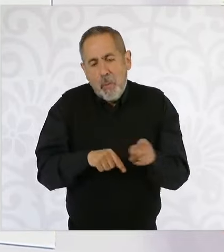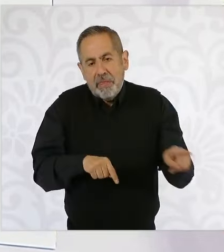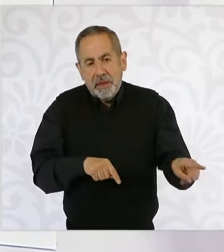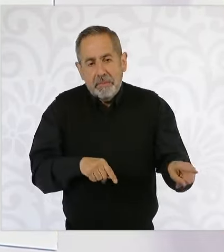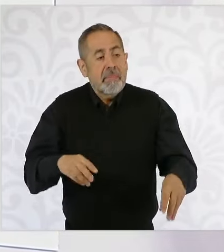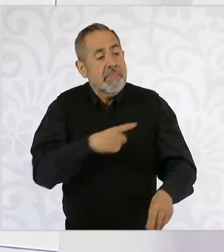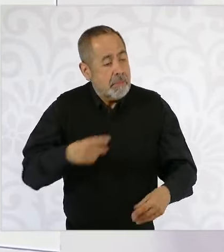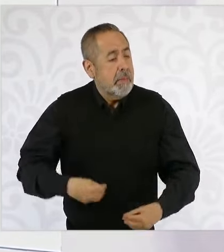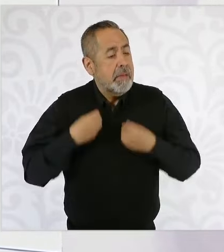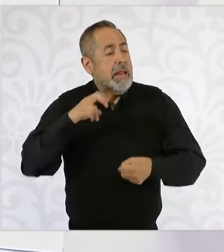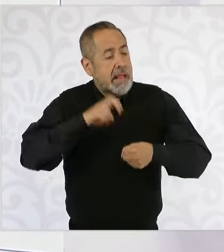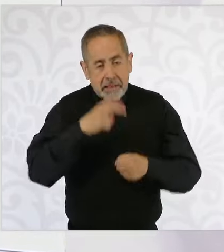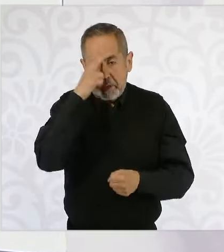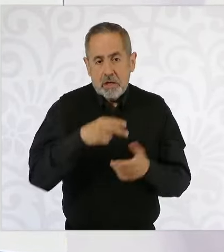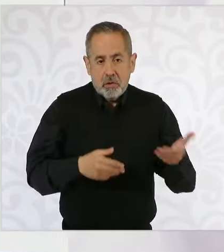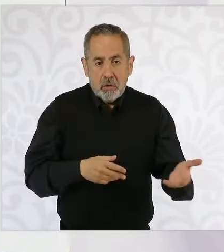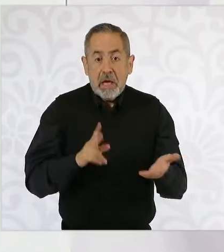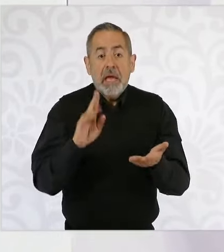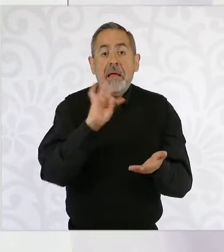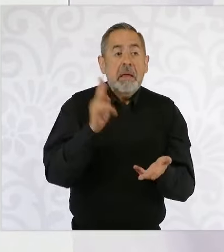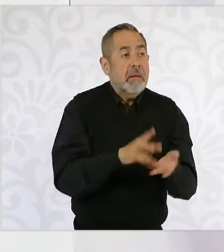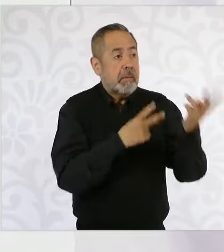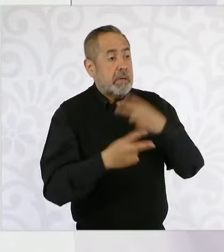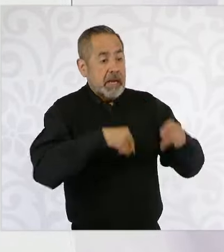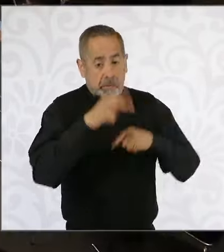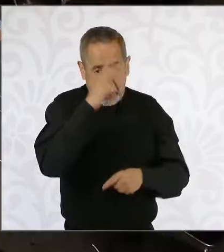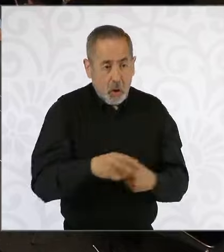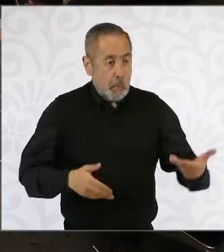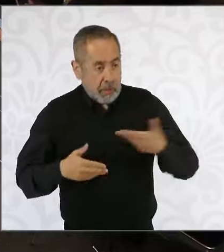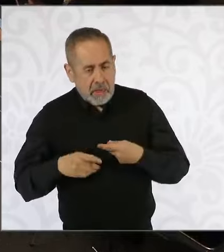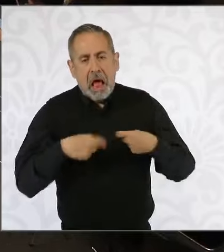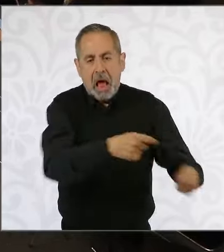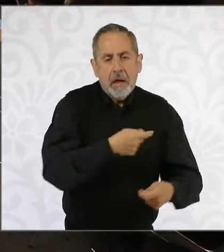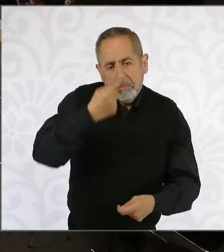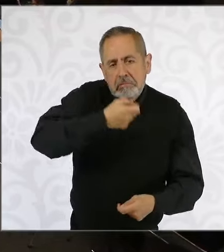solicitarla a menos que regresaran a vivir a México. Adelante.